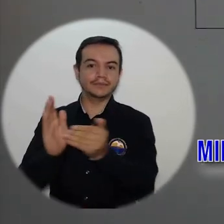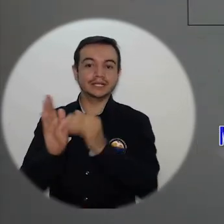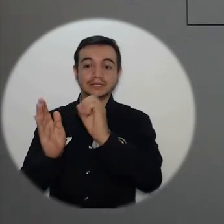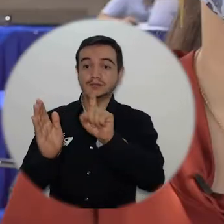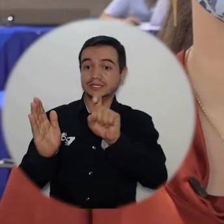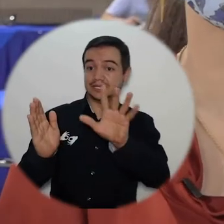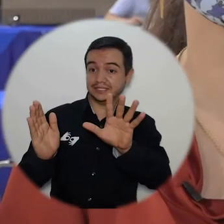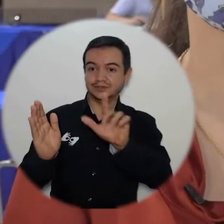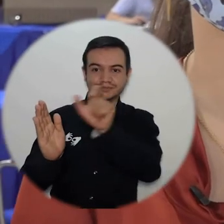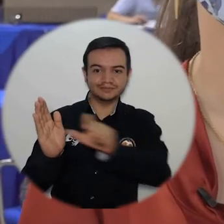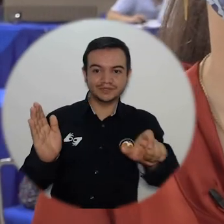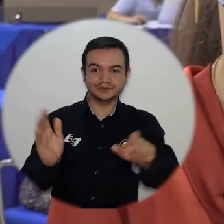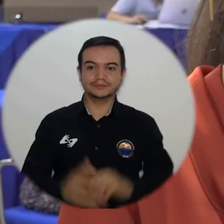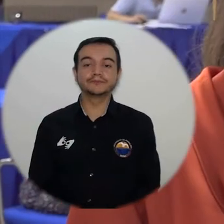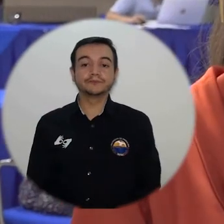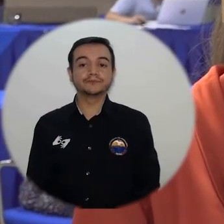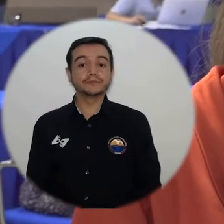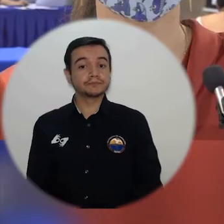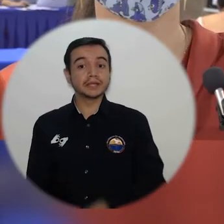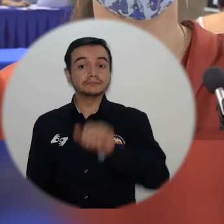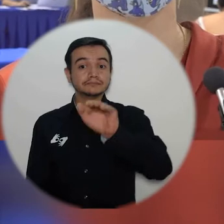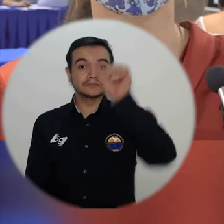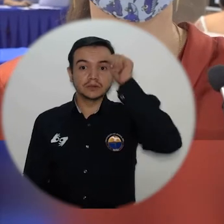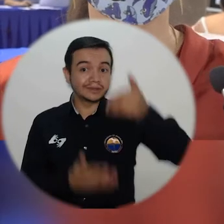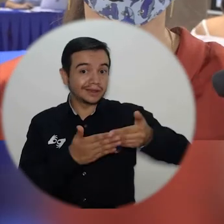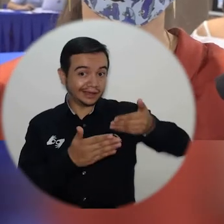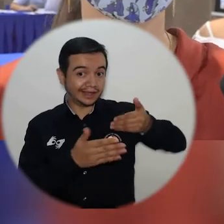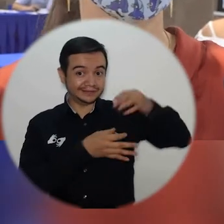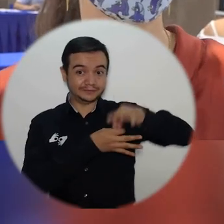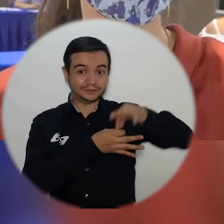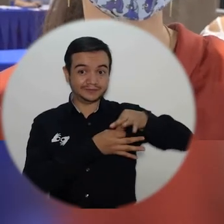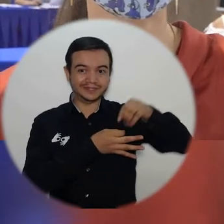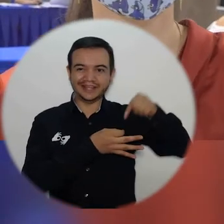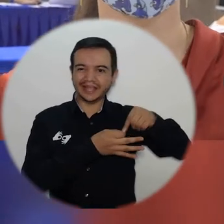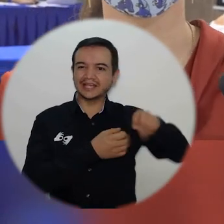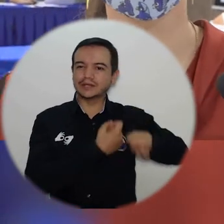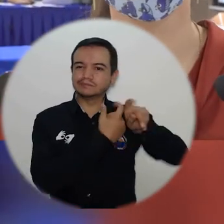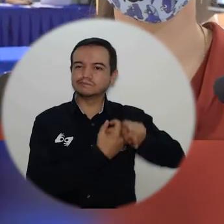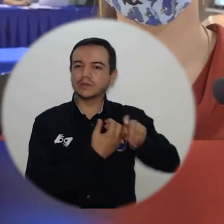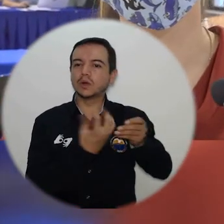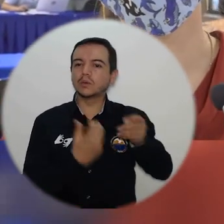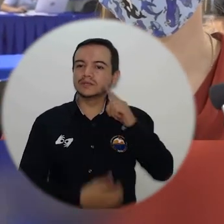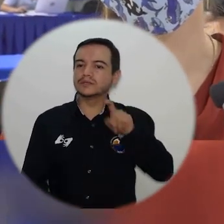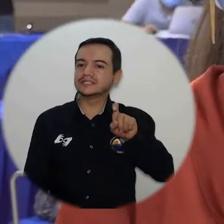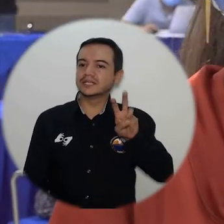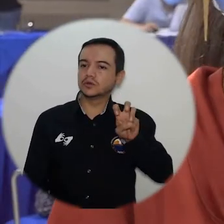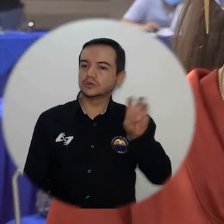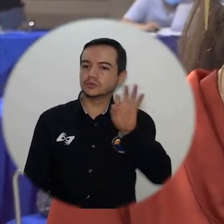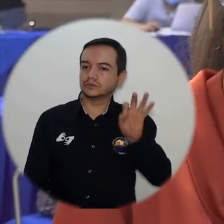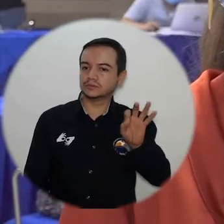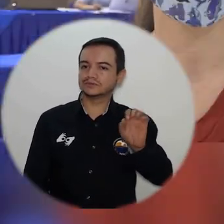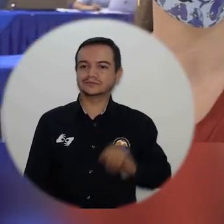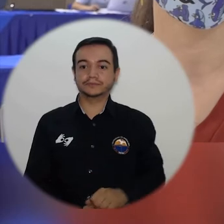universitaria. Recordemos que la pasada consulta el censo participó con un 68.8%, esta